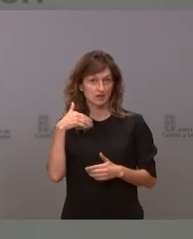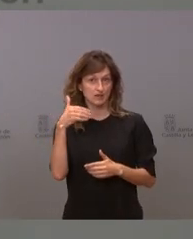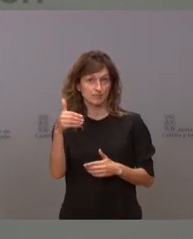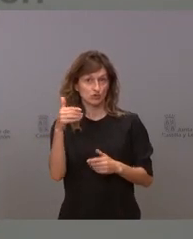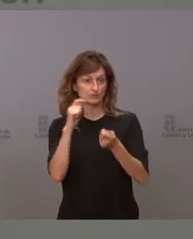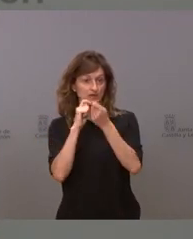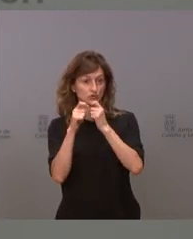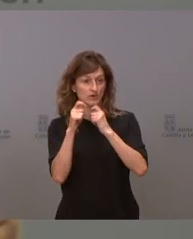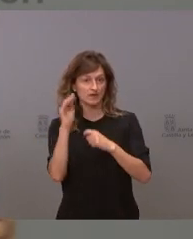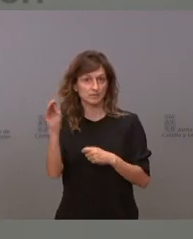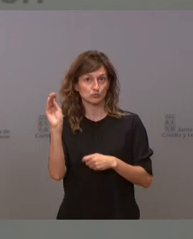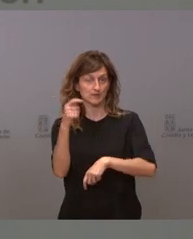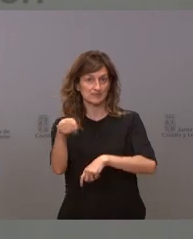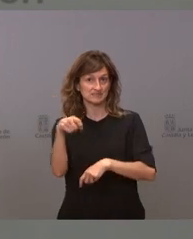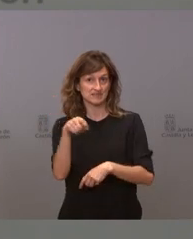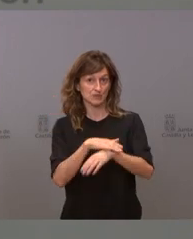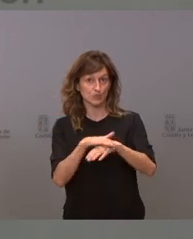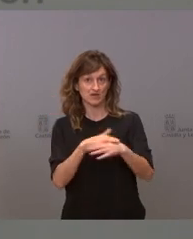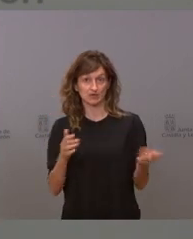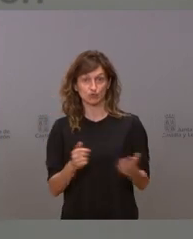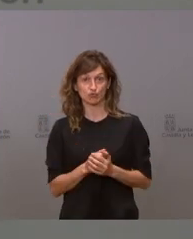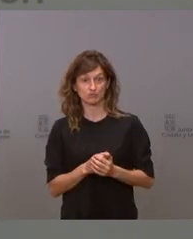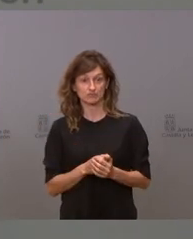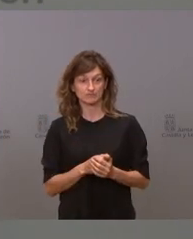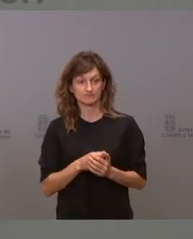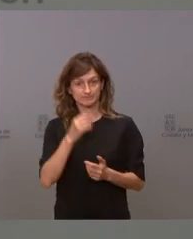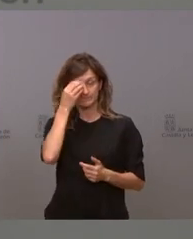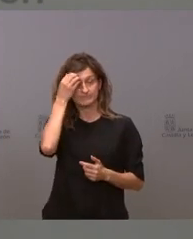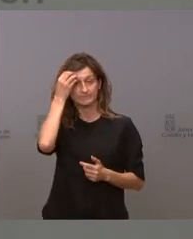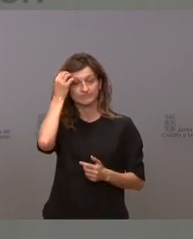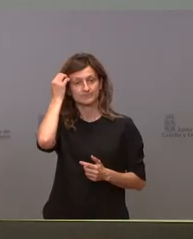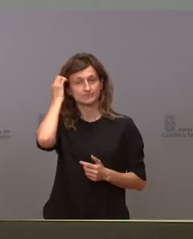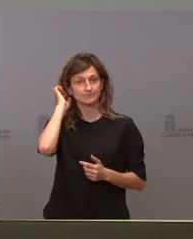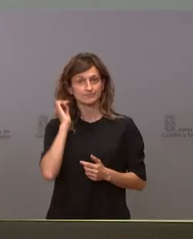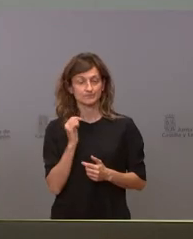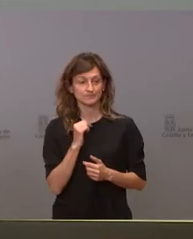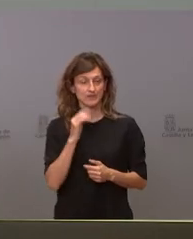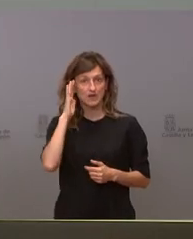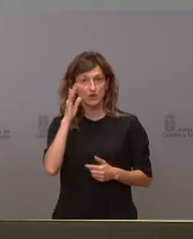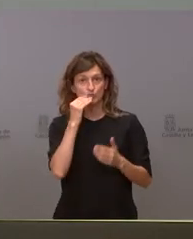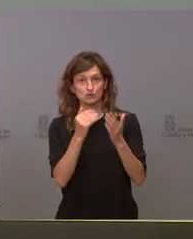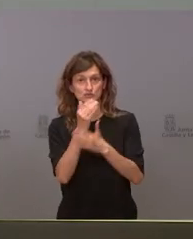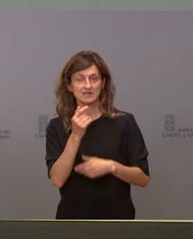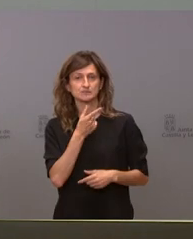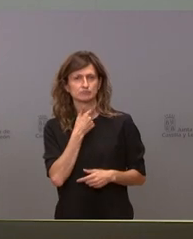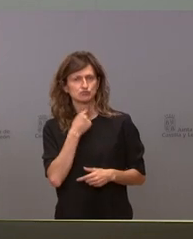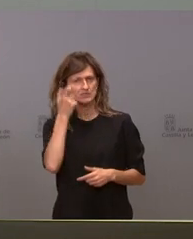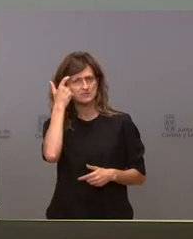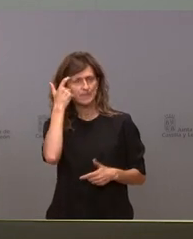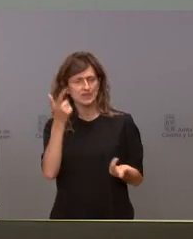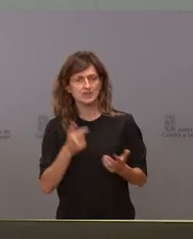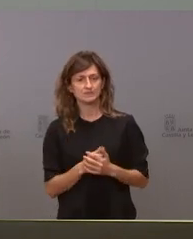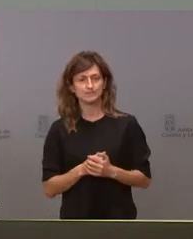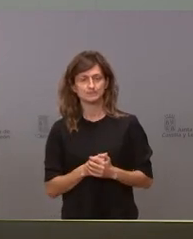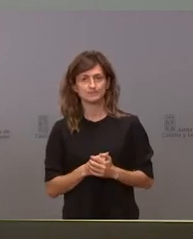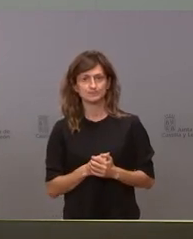rueda de prensa al presidente del gobierno si es que admite preguntas hola buenos días me gustaría saber qué posibles